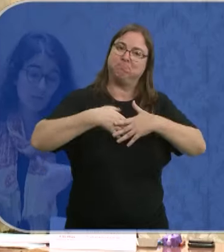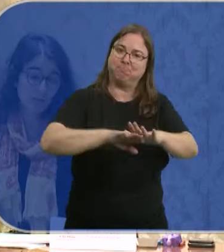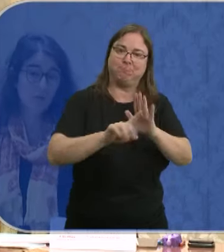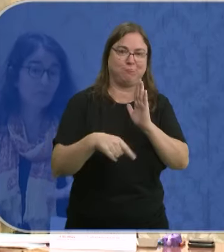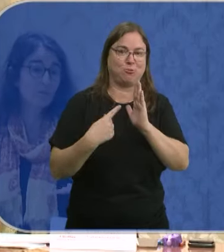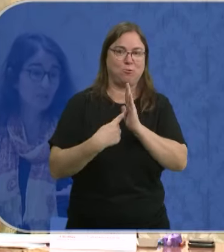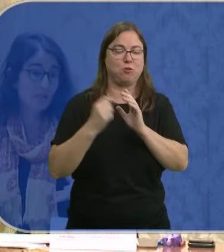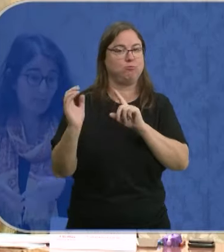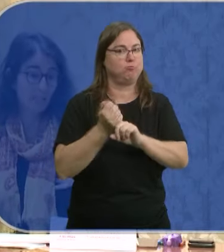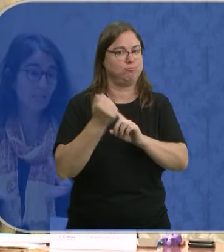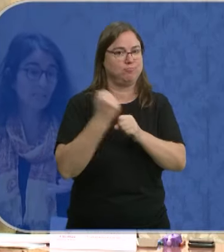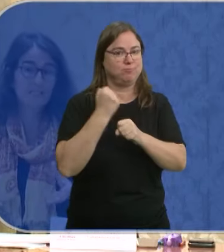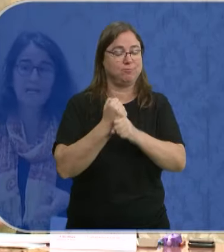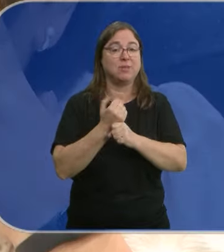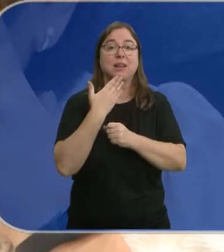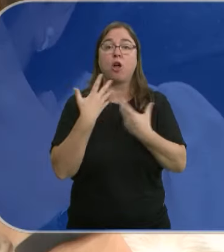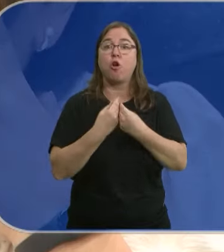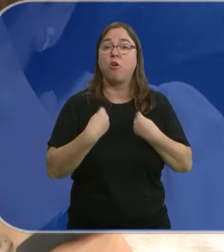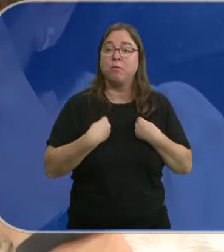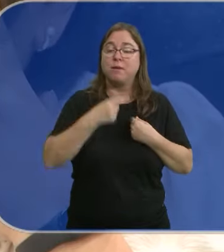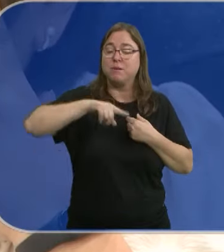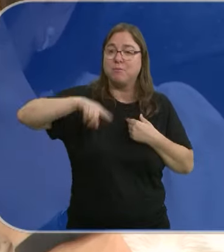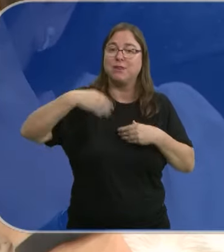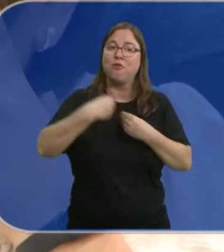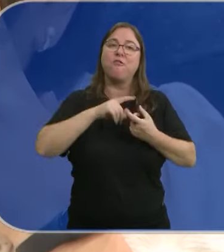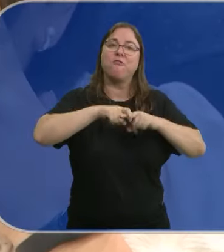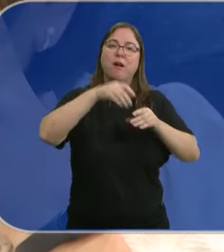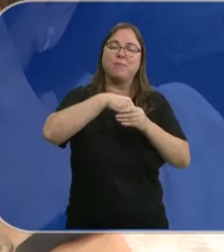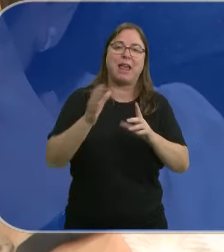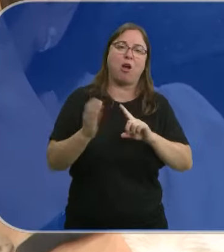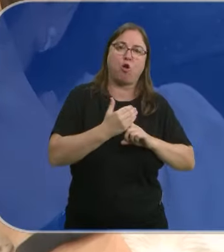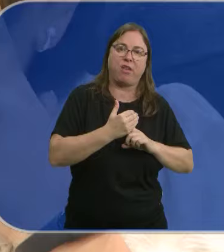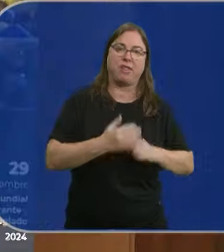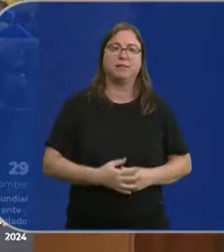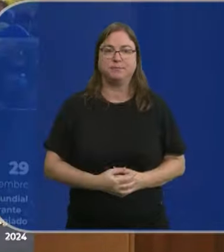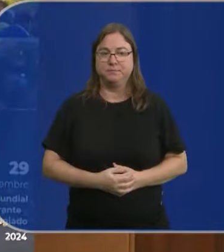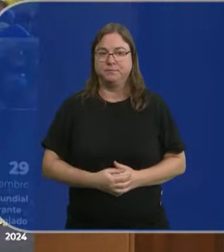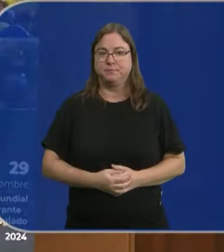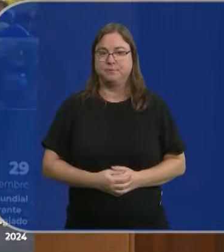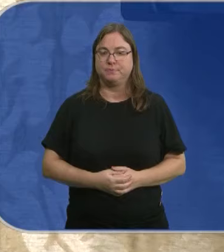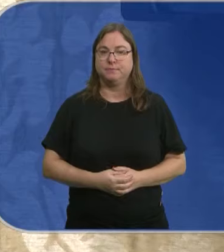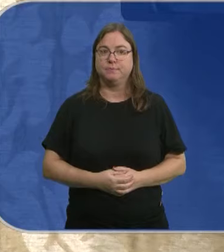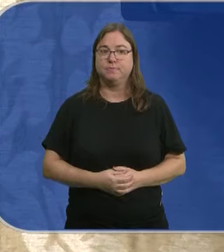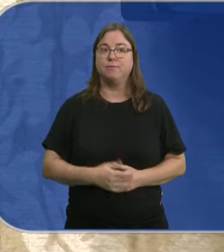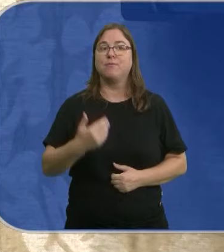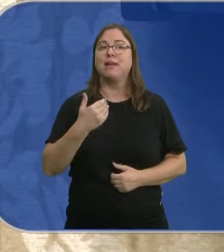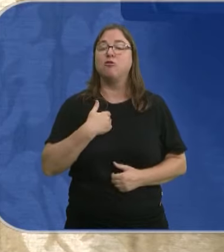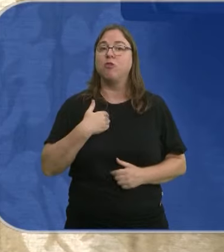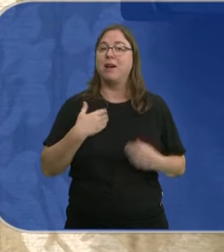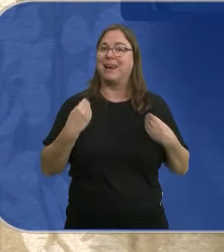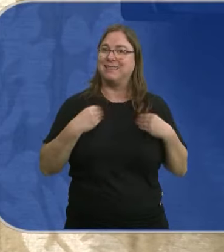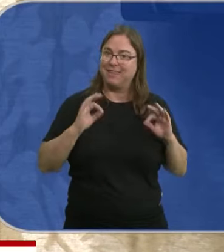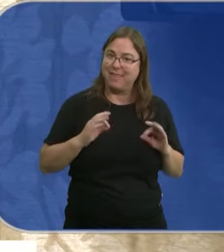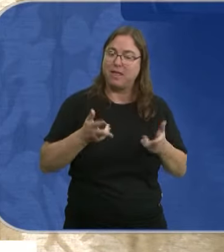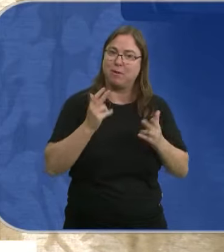plenamente y conseguir un trabajo tras convivir durante varios meses con una familia de acogida. Teníamos residencia,